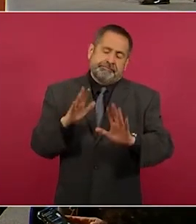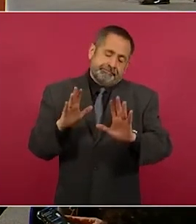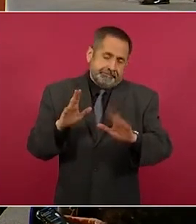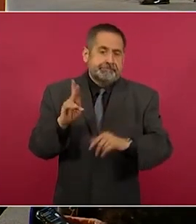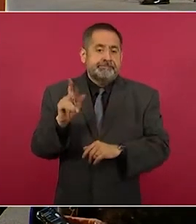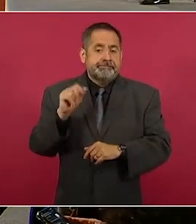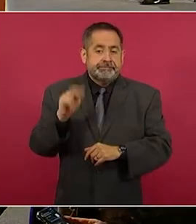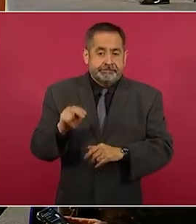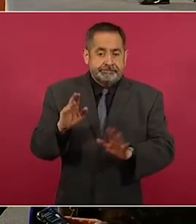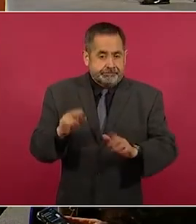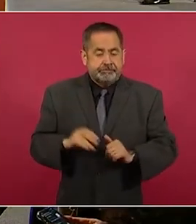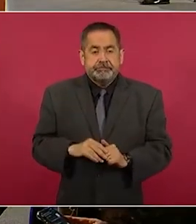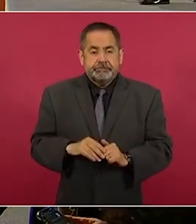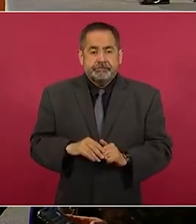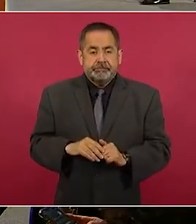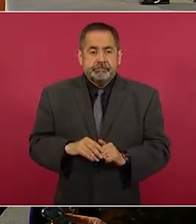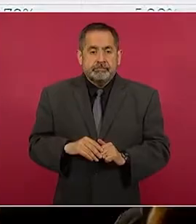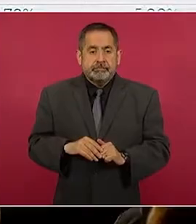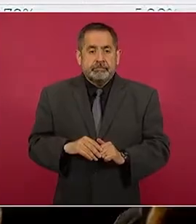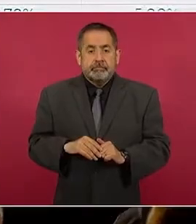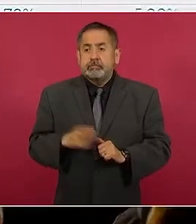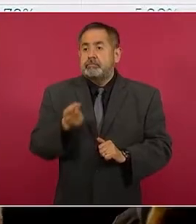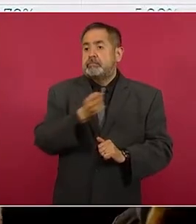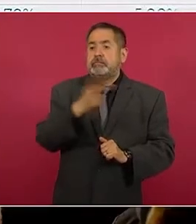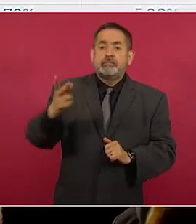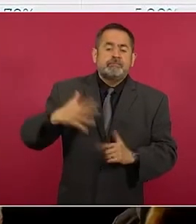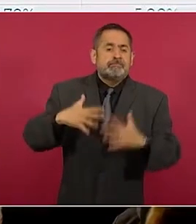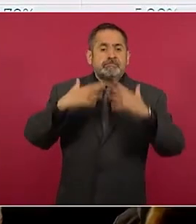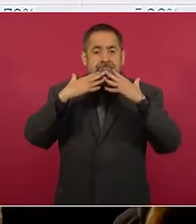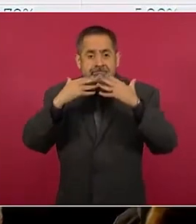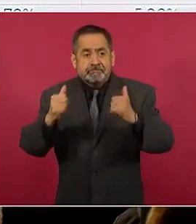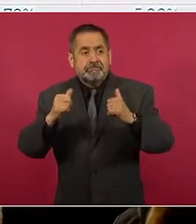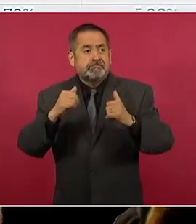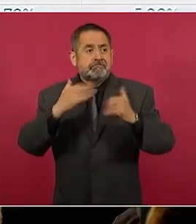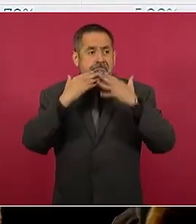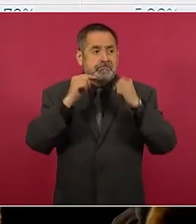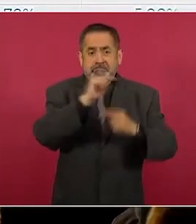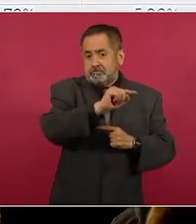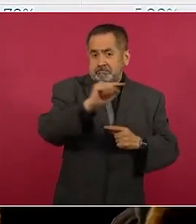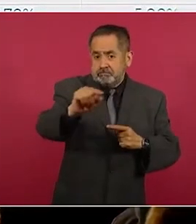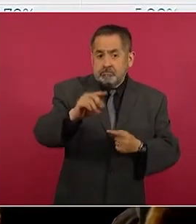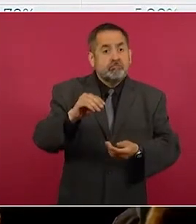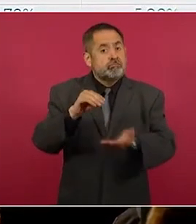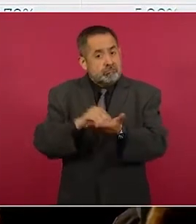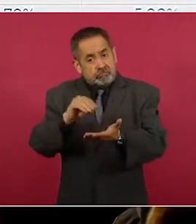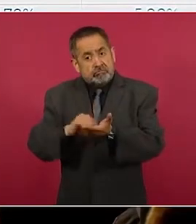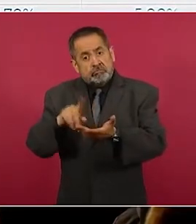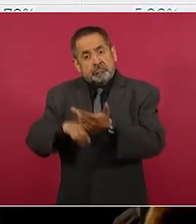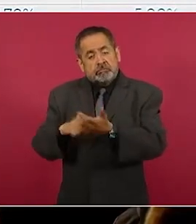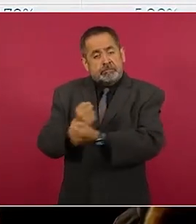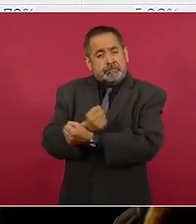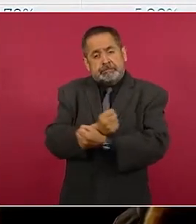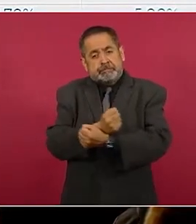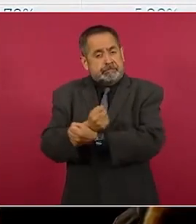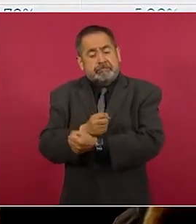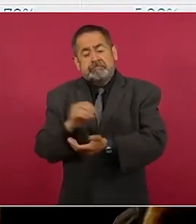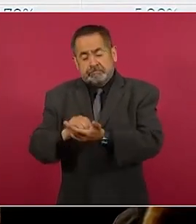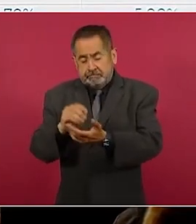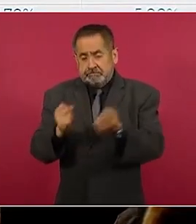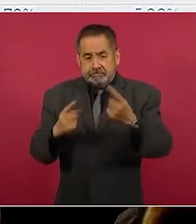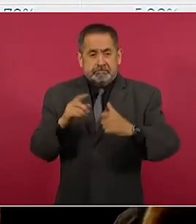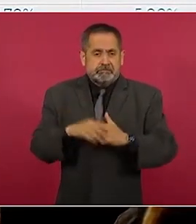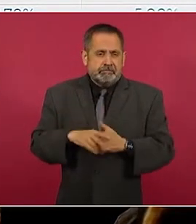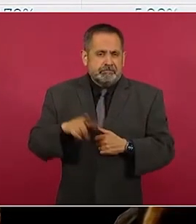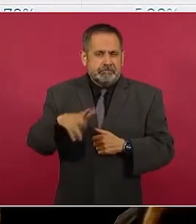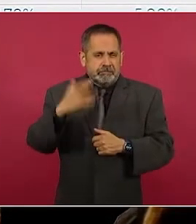Y había haciendas y había esclavitud cuando la